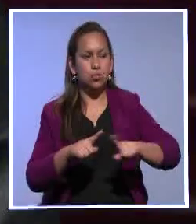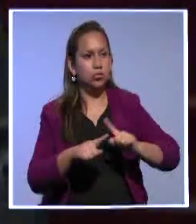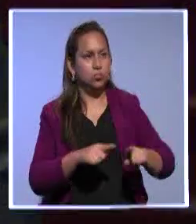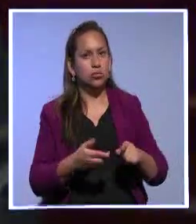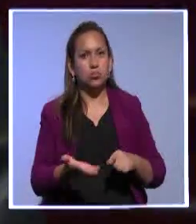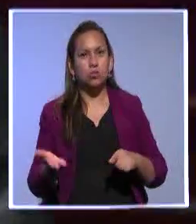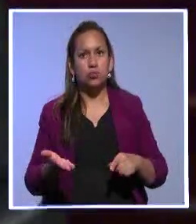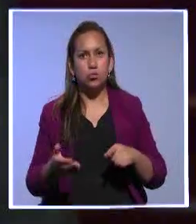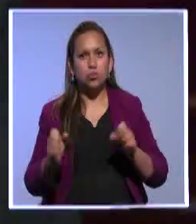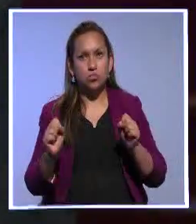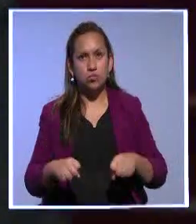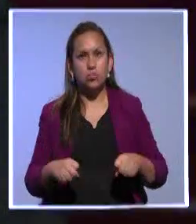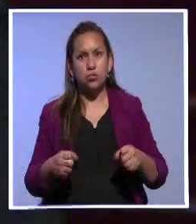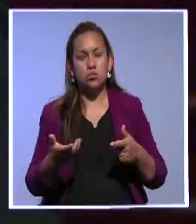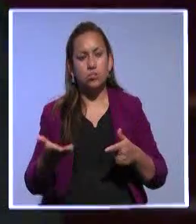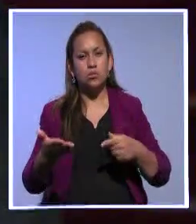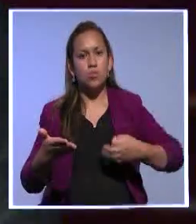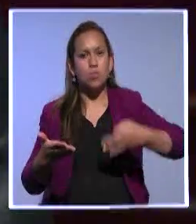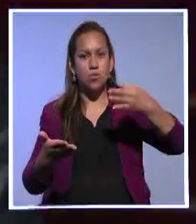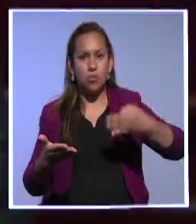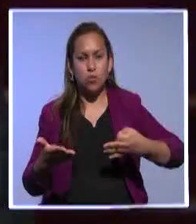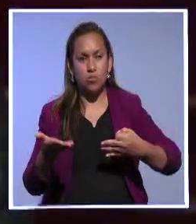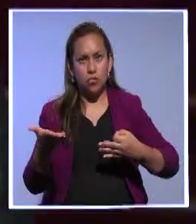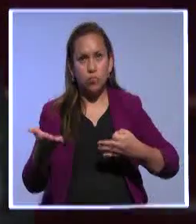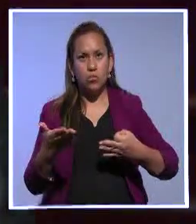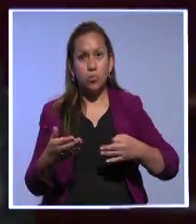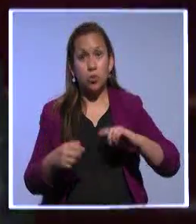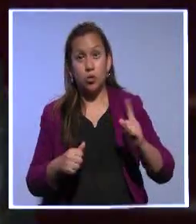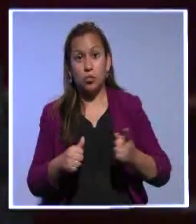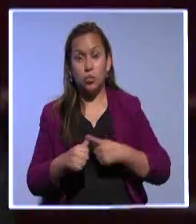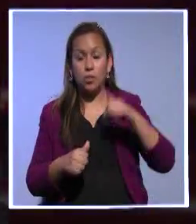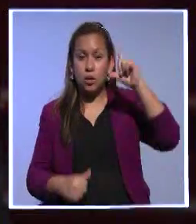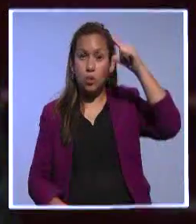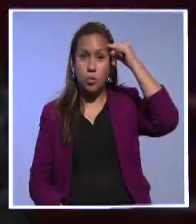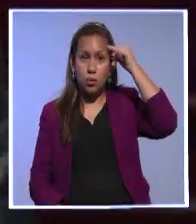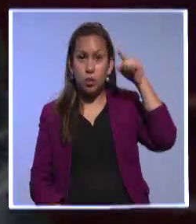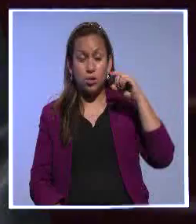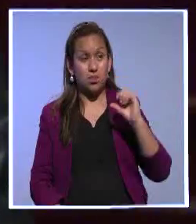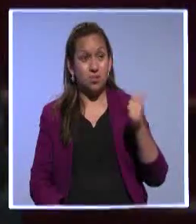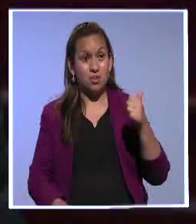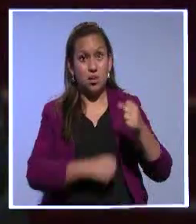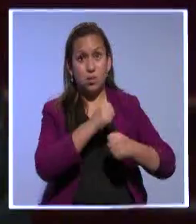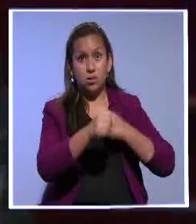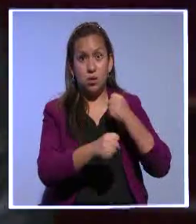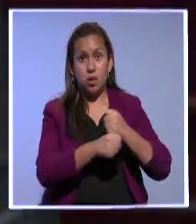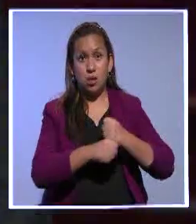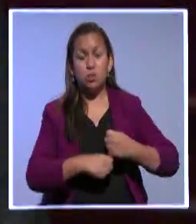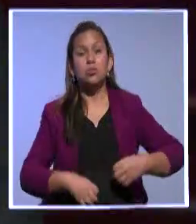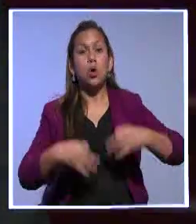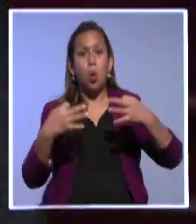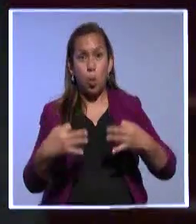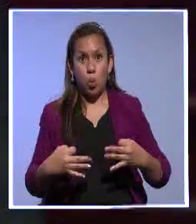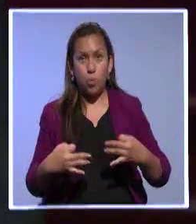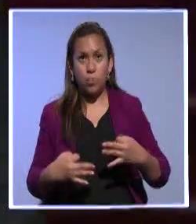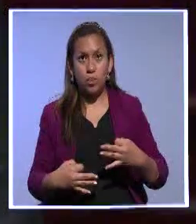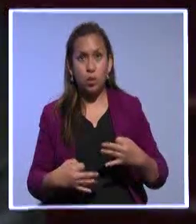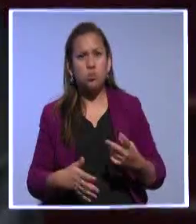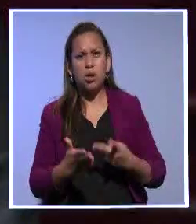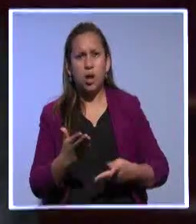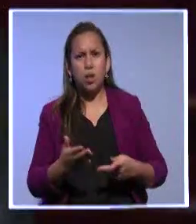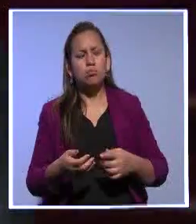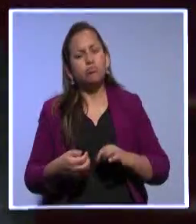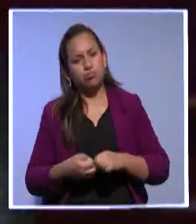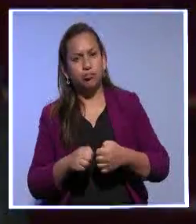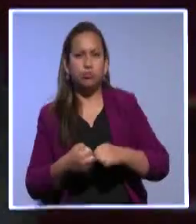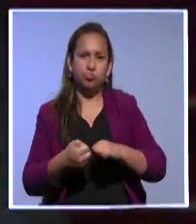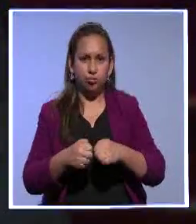sociales orientadas al circunplimiento de estos fines. Somos el primer gobierno que en 10 años ha logrado cumplir con sus problemas, con